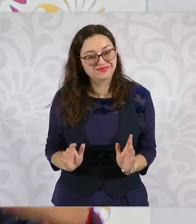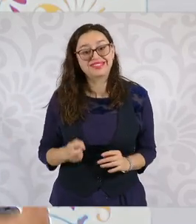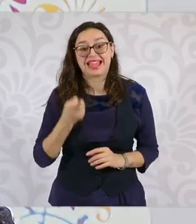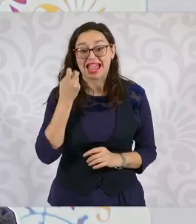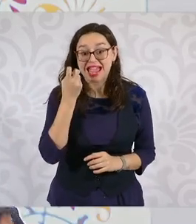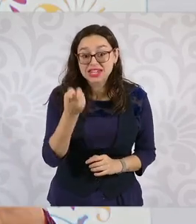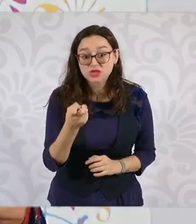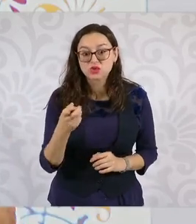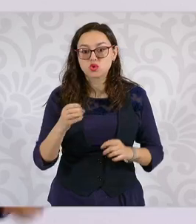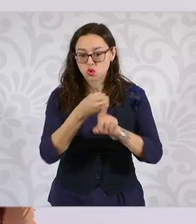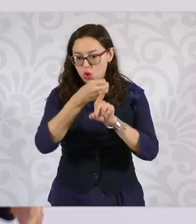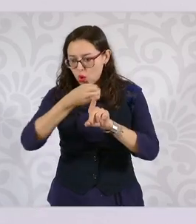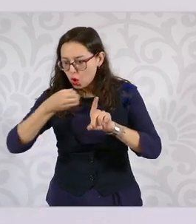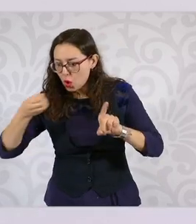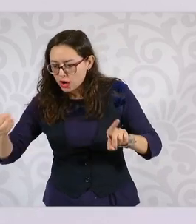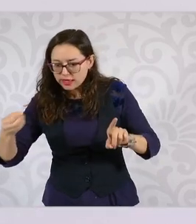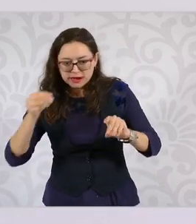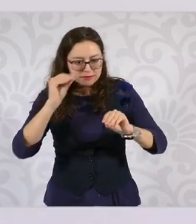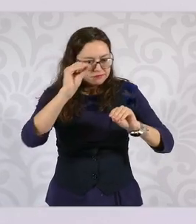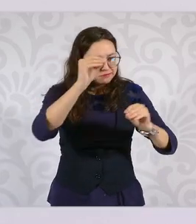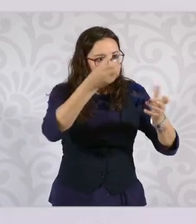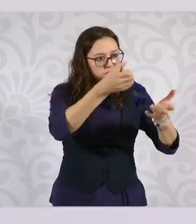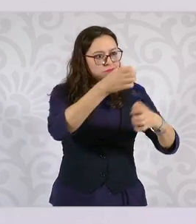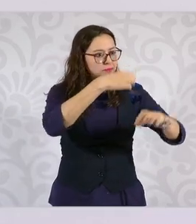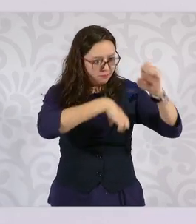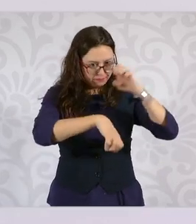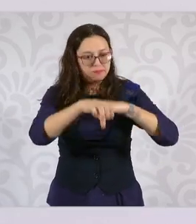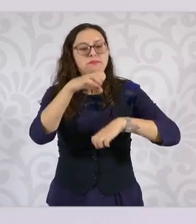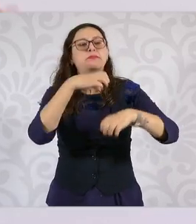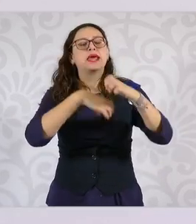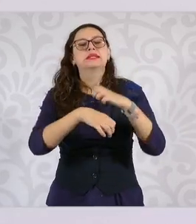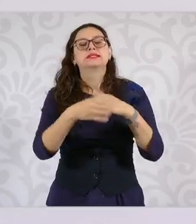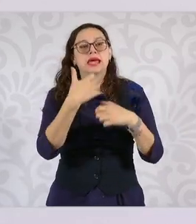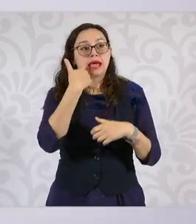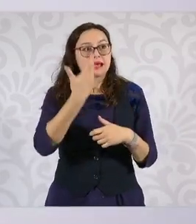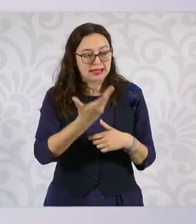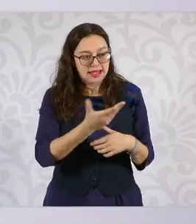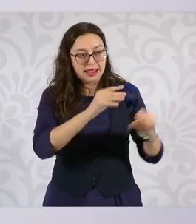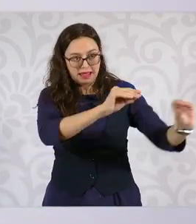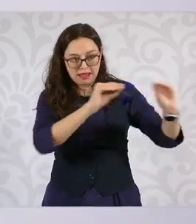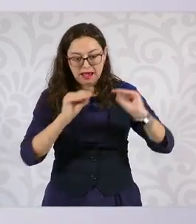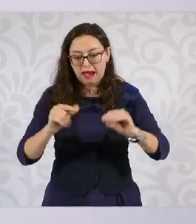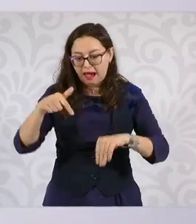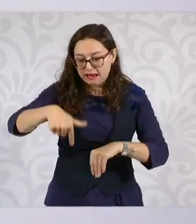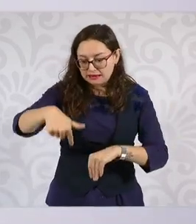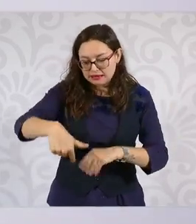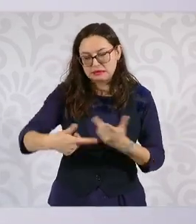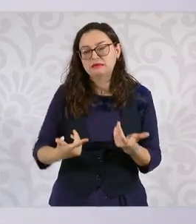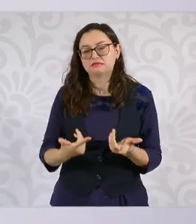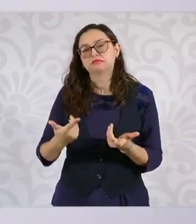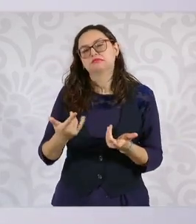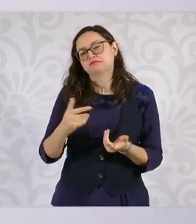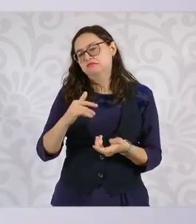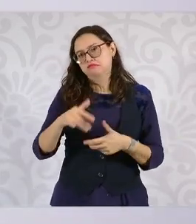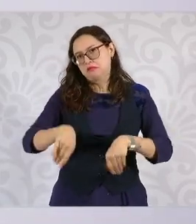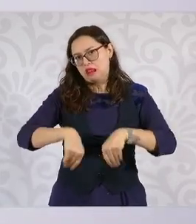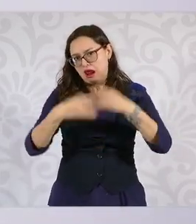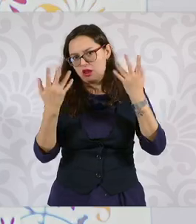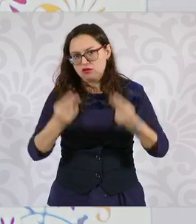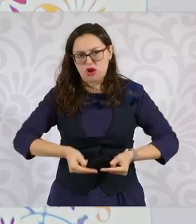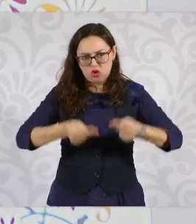relocalización de las empresas que viene por el tratado, que se está dando por el tratado, tenga